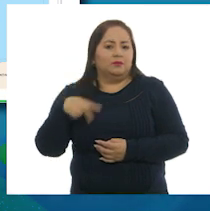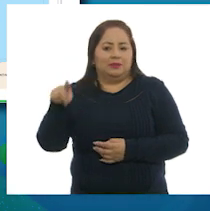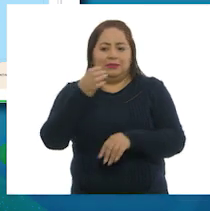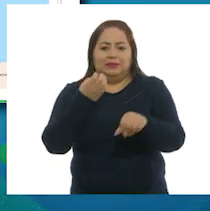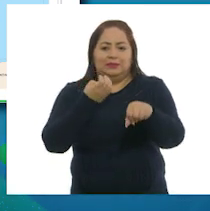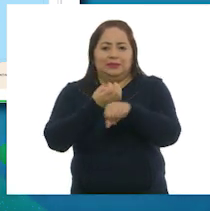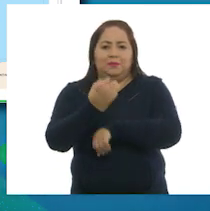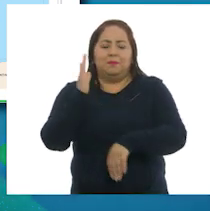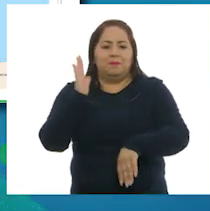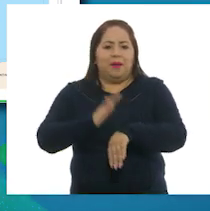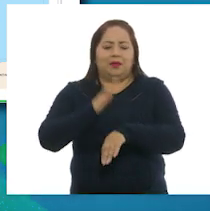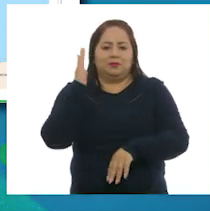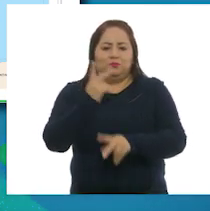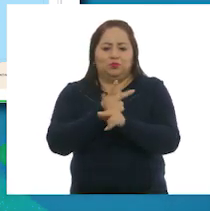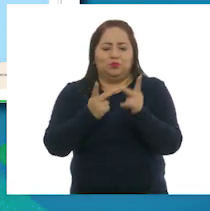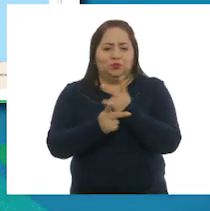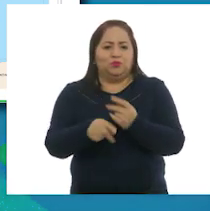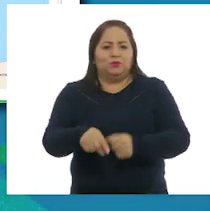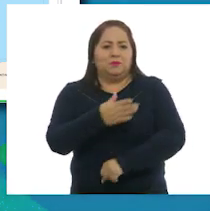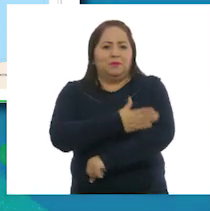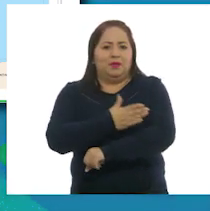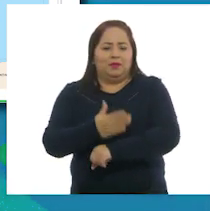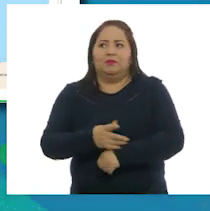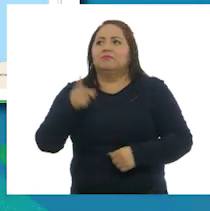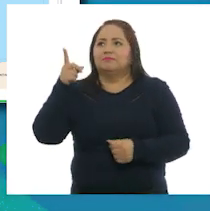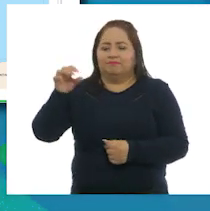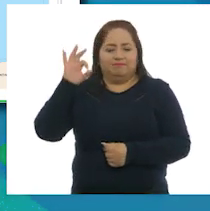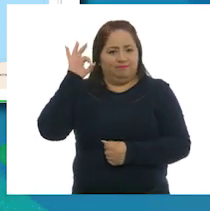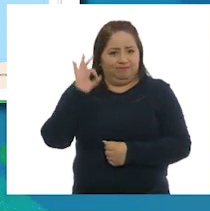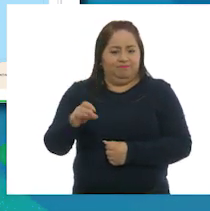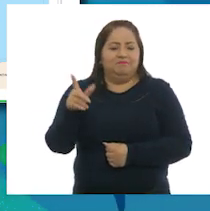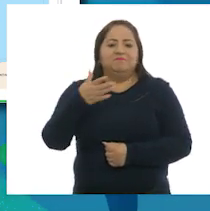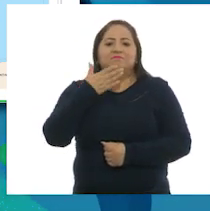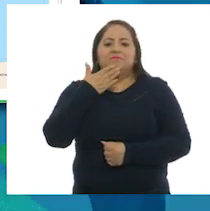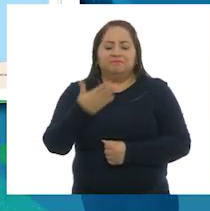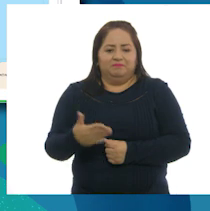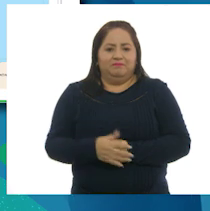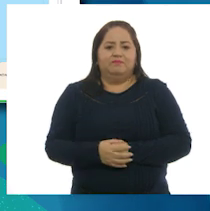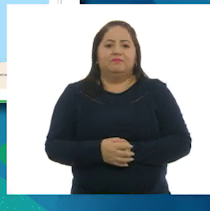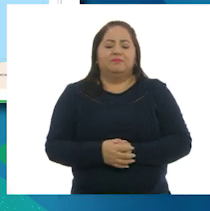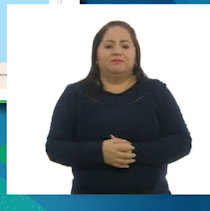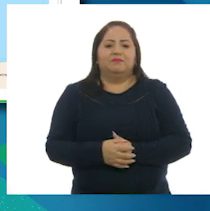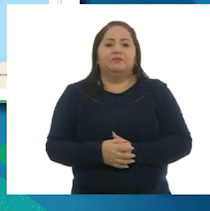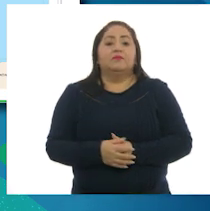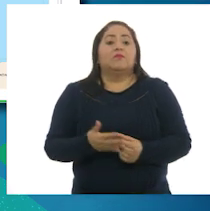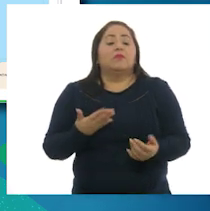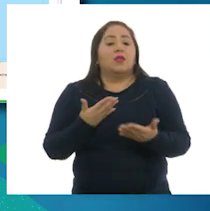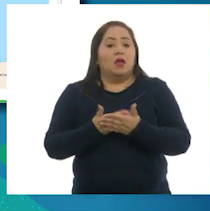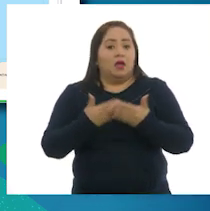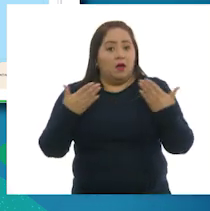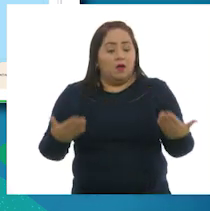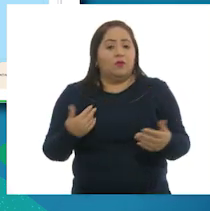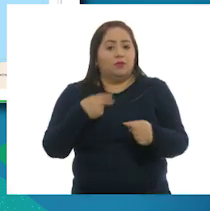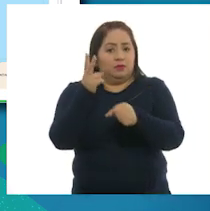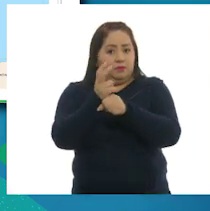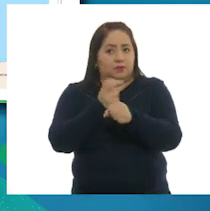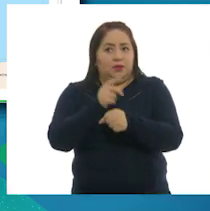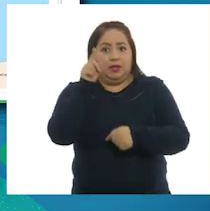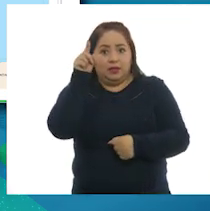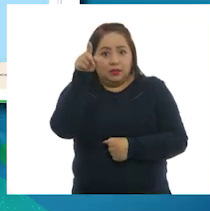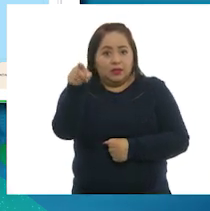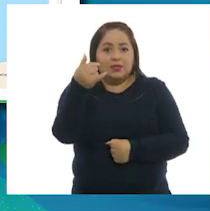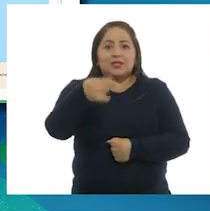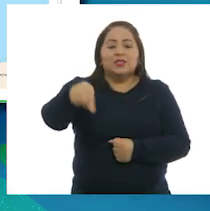estados que más producen esta madera. Excelente dato, Larisa, por supuesto. Ahora te invito a ti